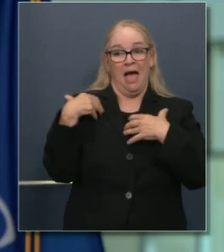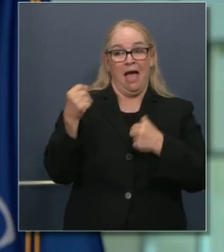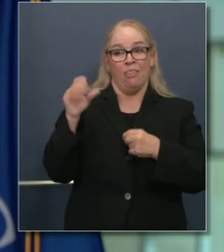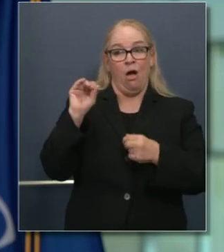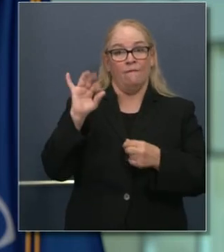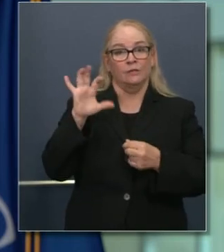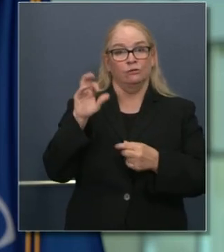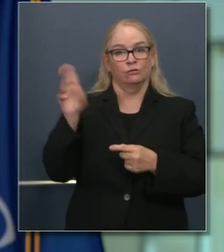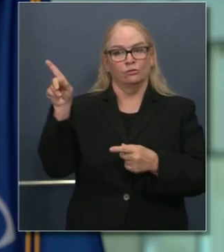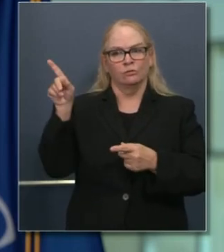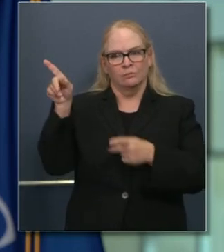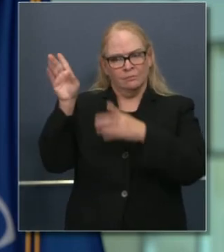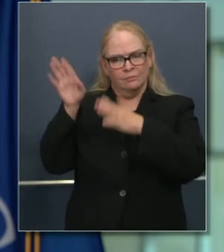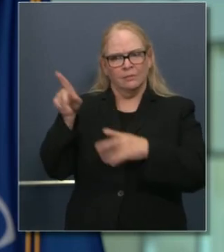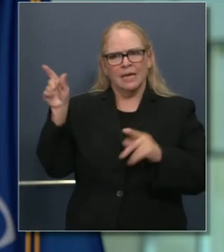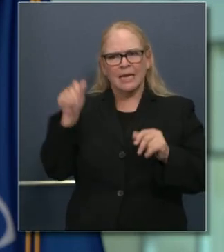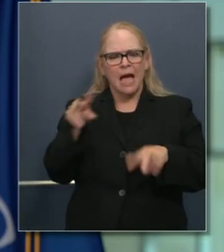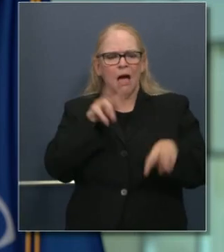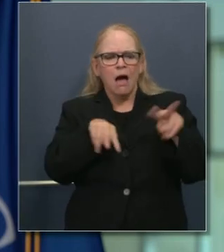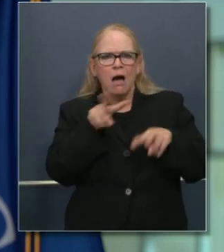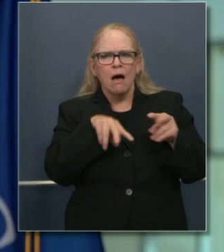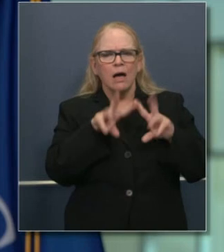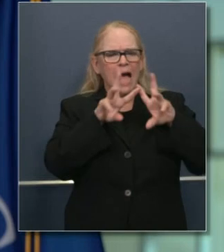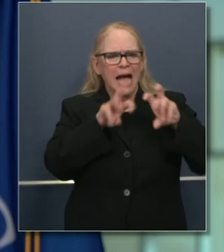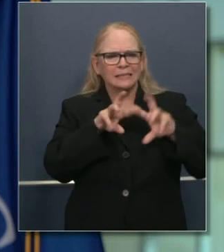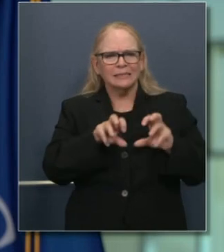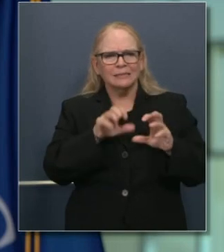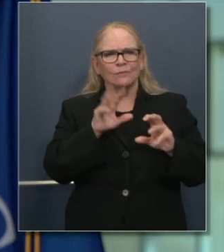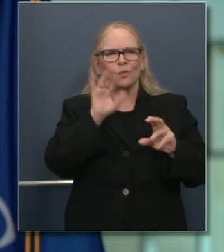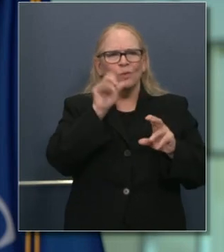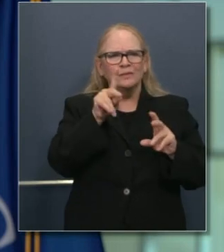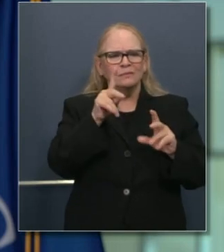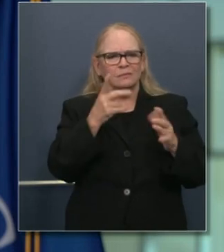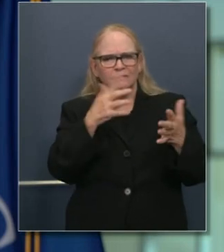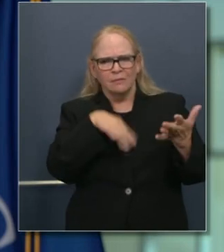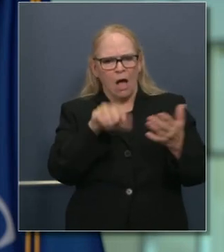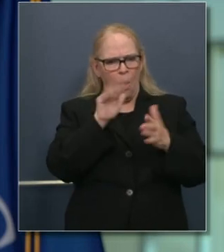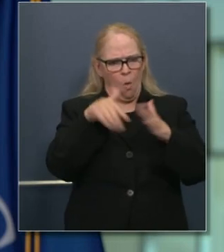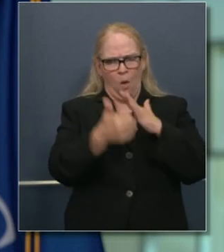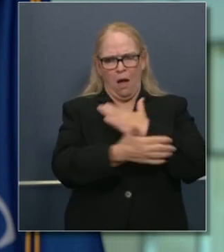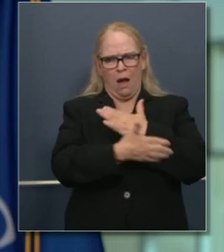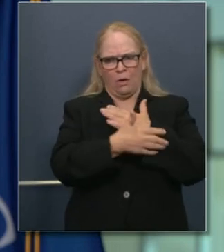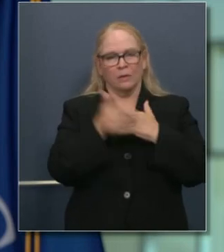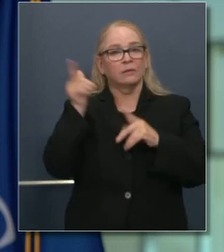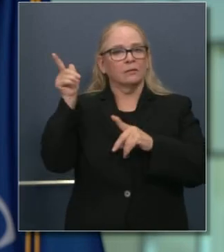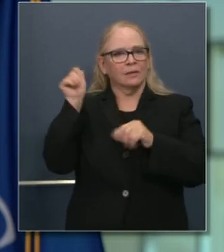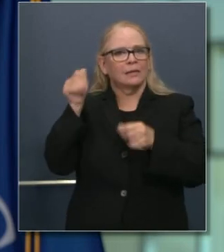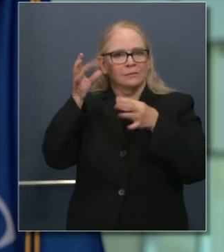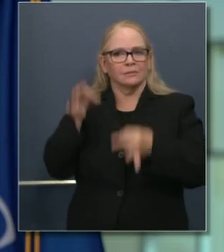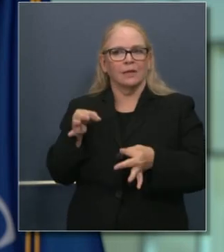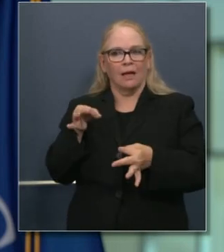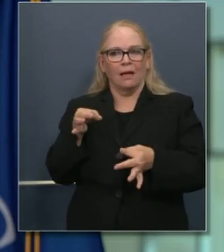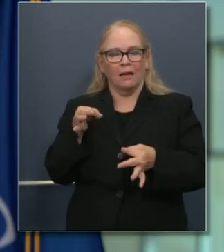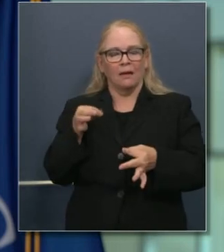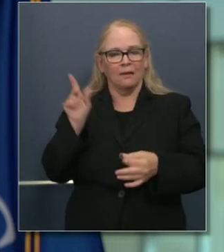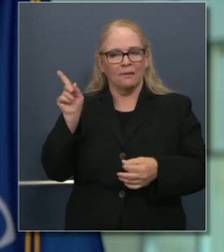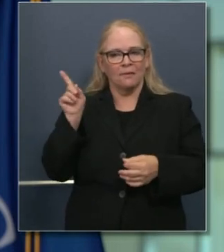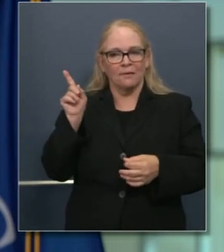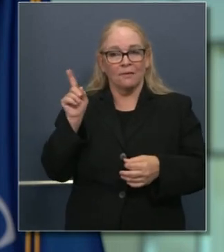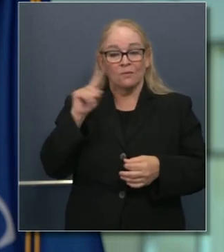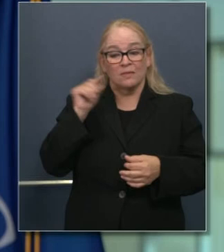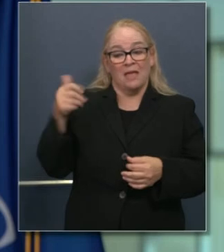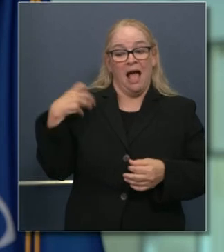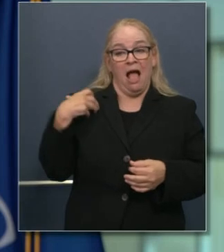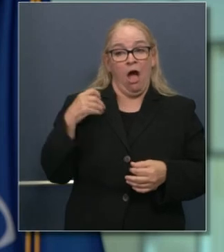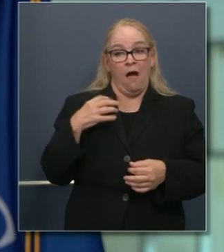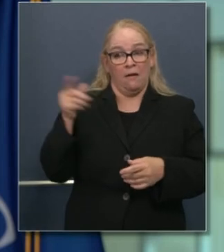condado, tratando de entender cuál es la transmisión en ese condado para tomar estas decisiones. Pero la primera prueba realmente